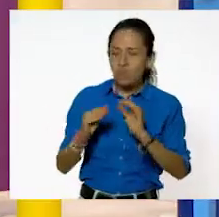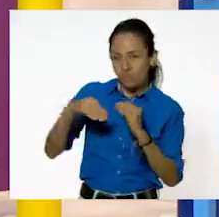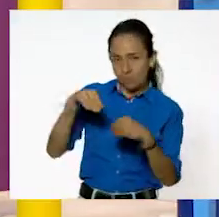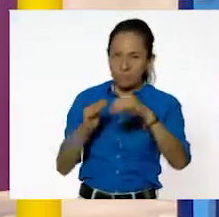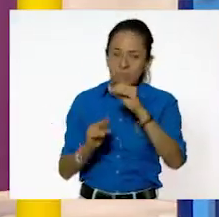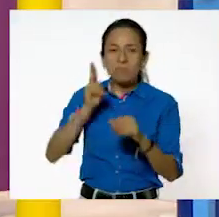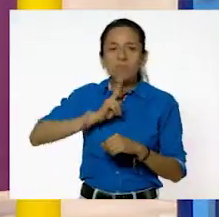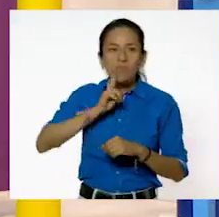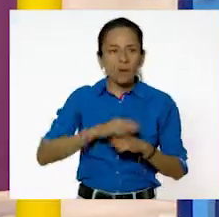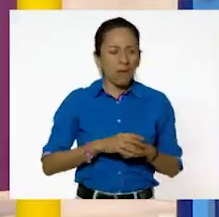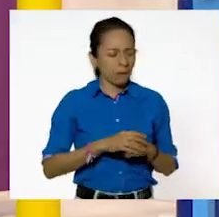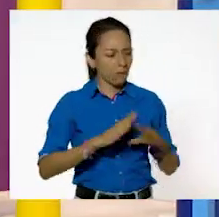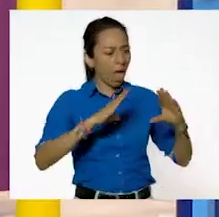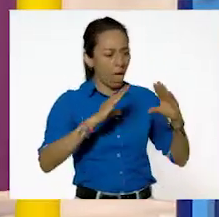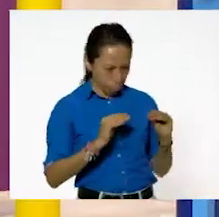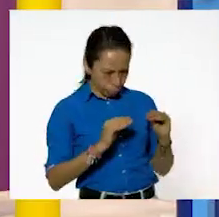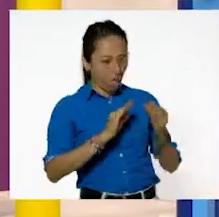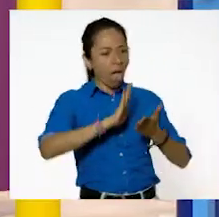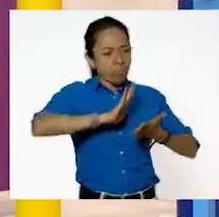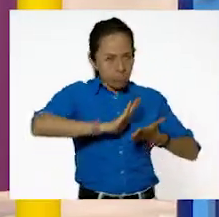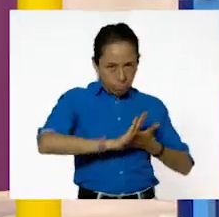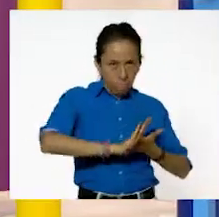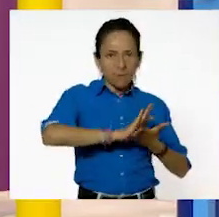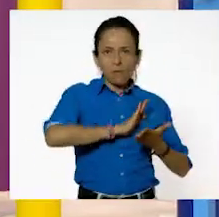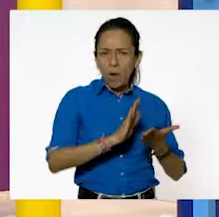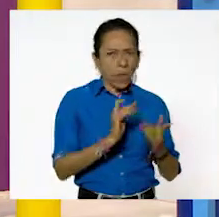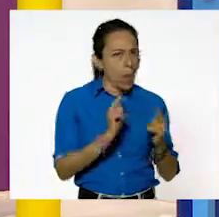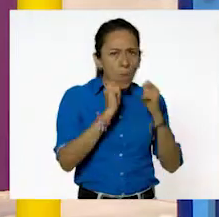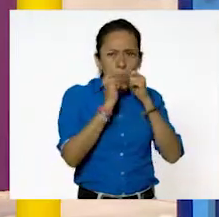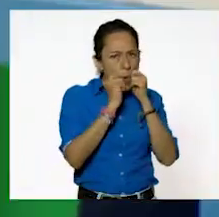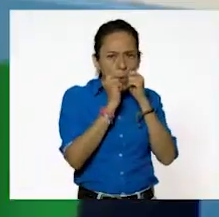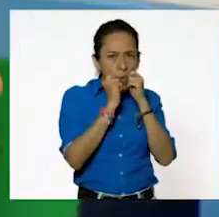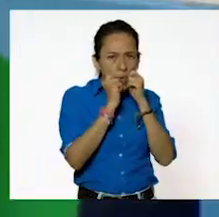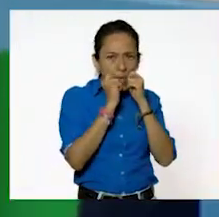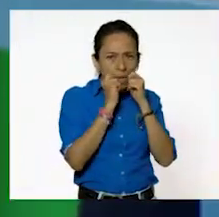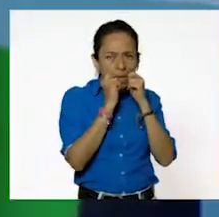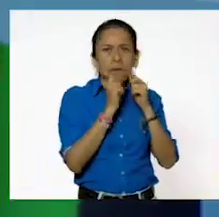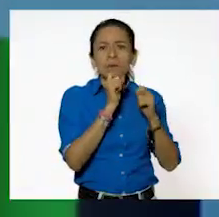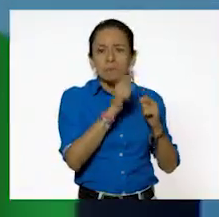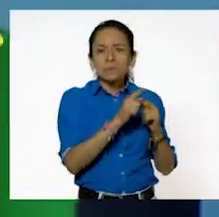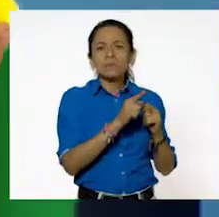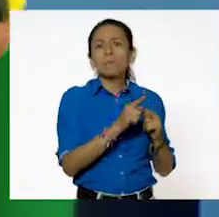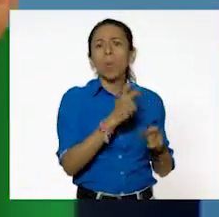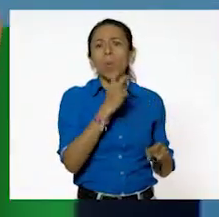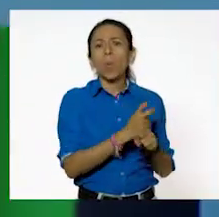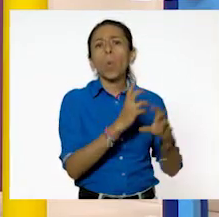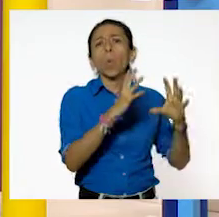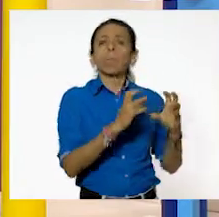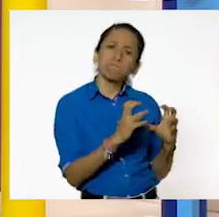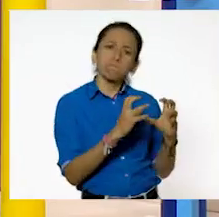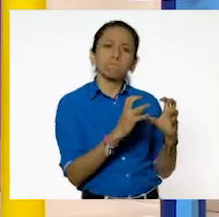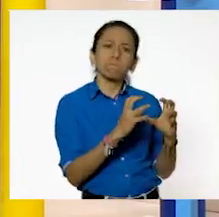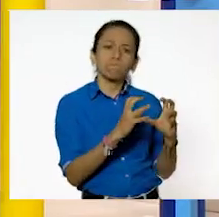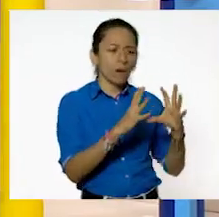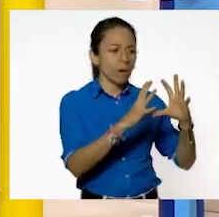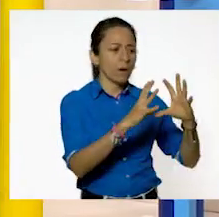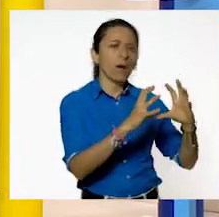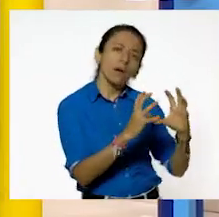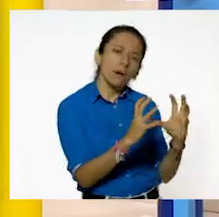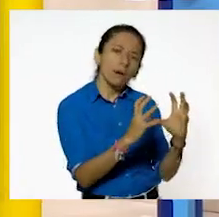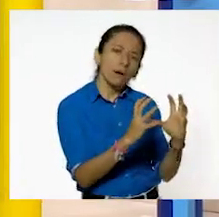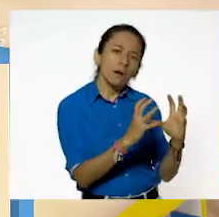Bueno, la puedo aplastar. Aunque es sólido, lo puedo doblar también. Porque es flexible